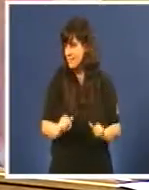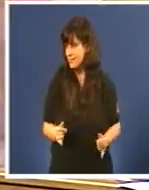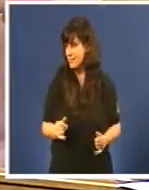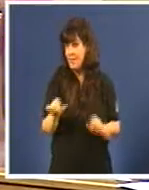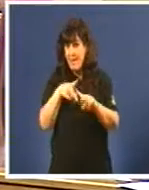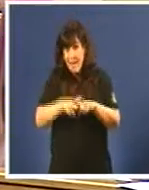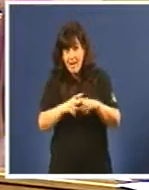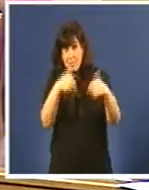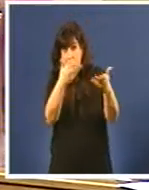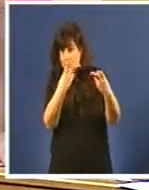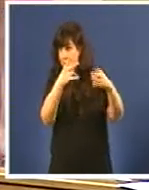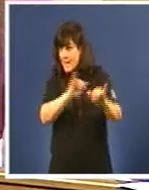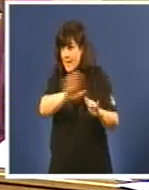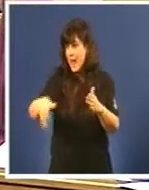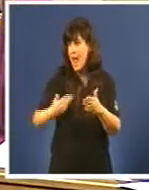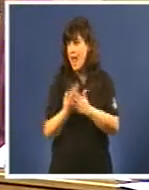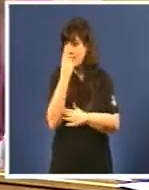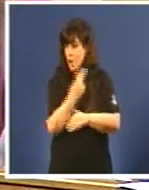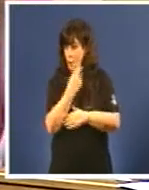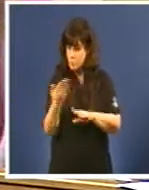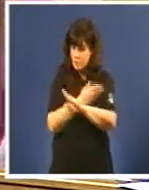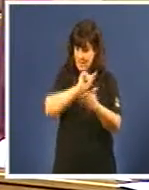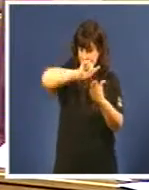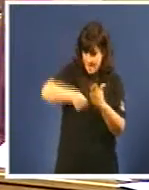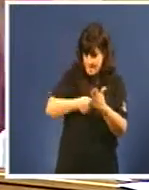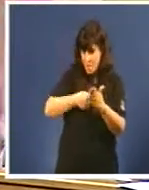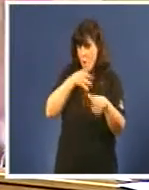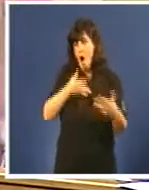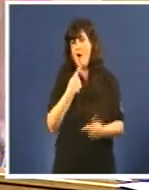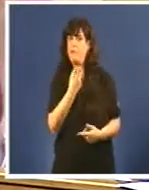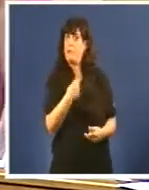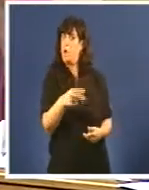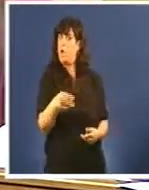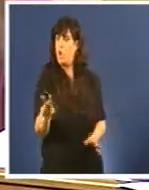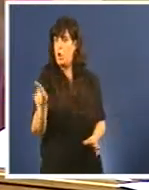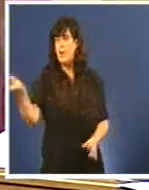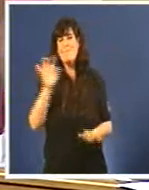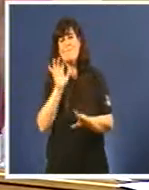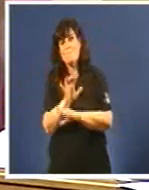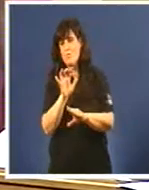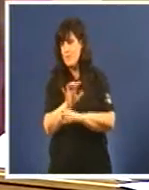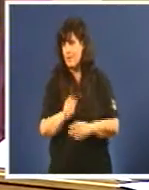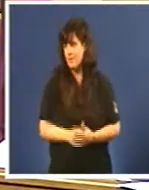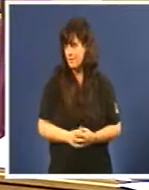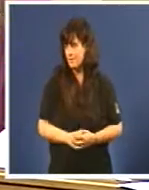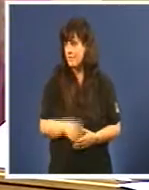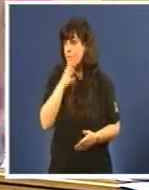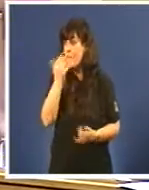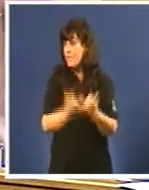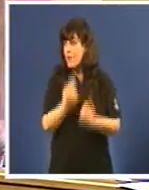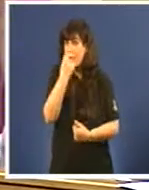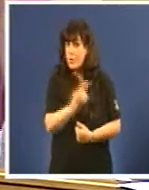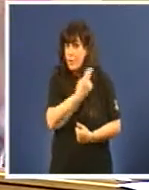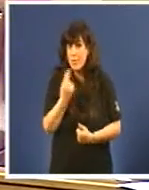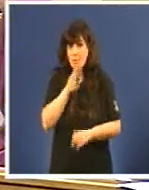lle negan nin sequer os compromisos asinados. Eso é unha burla. Falar vendeles e non darlle, non cumplir os compromisos, non darlle ningún